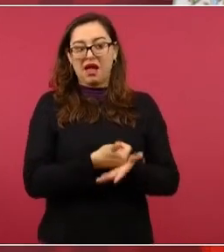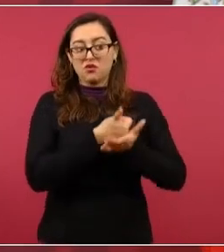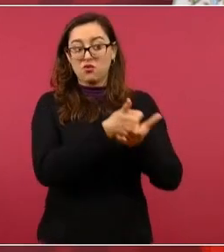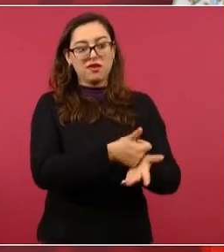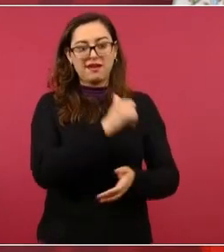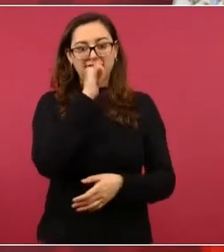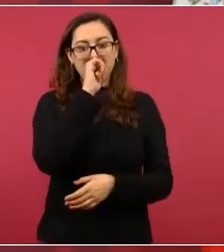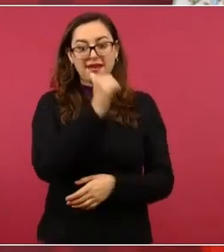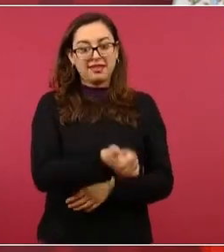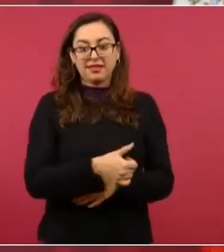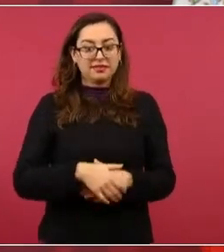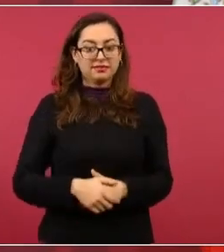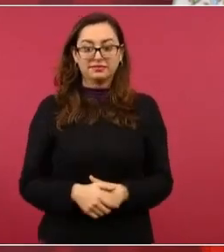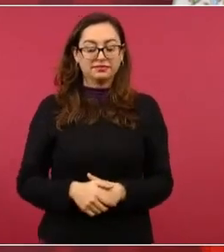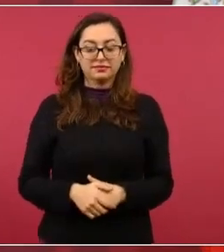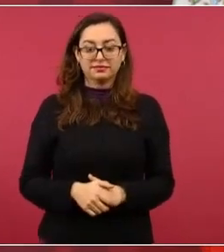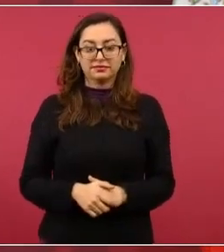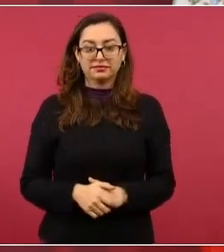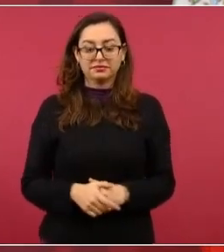cada vez menos.